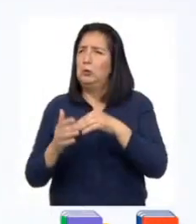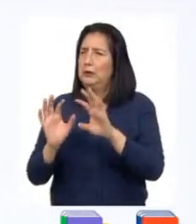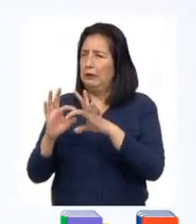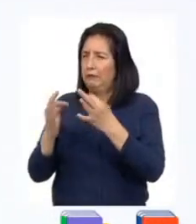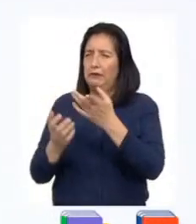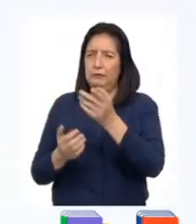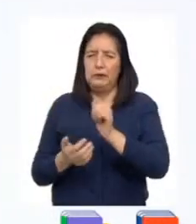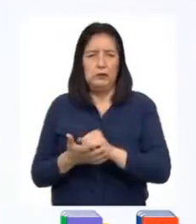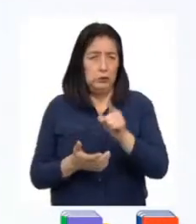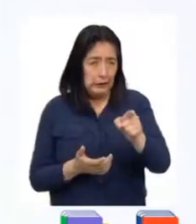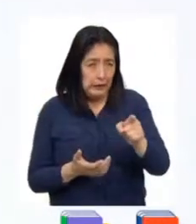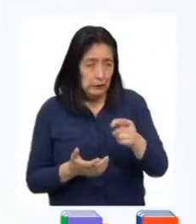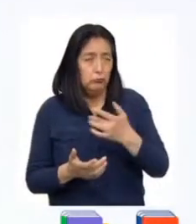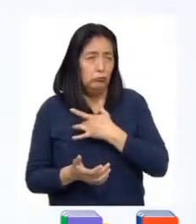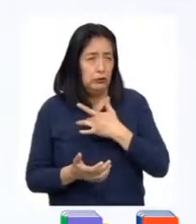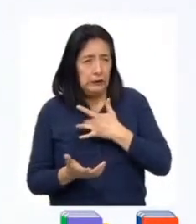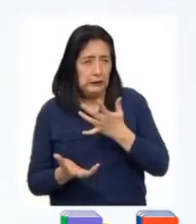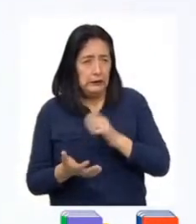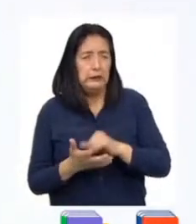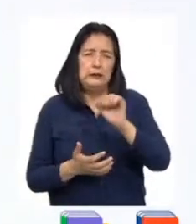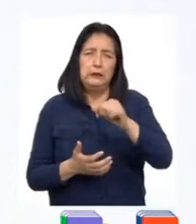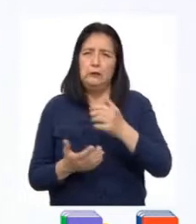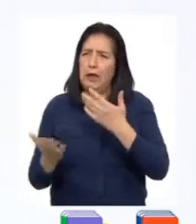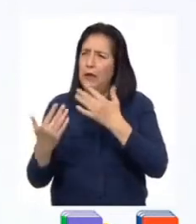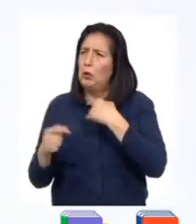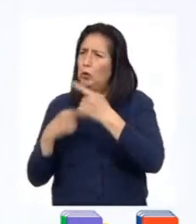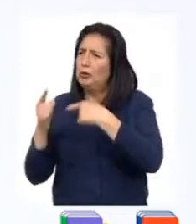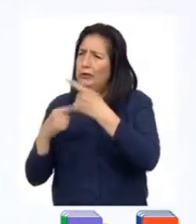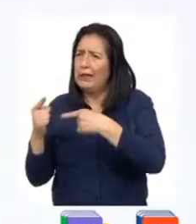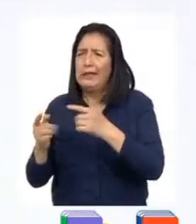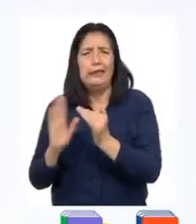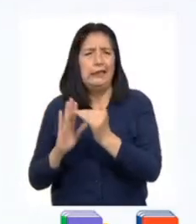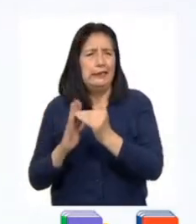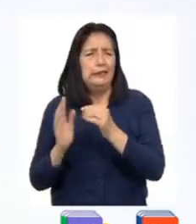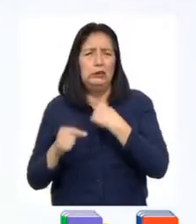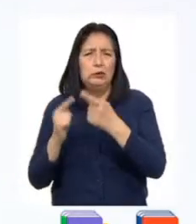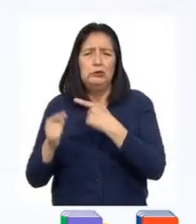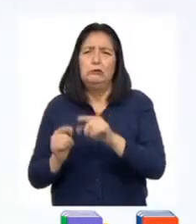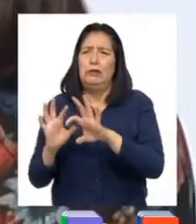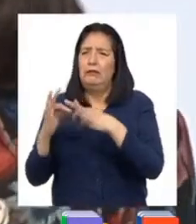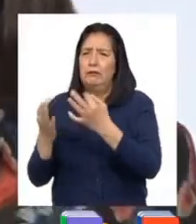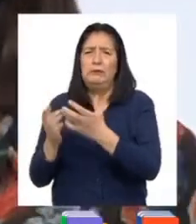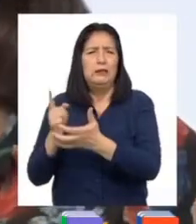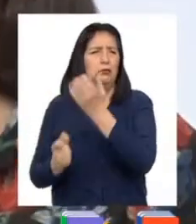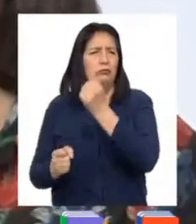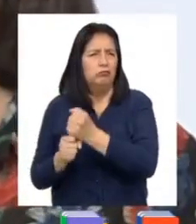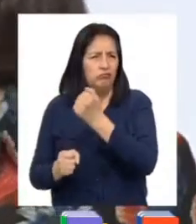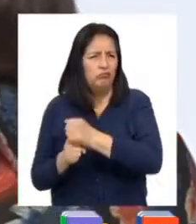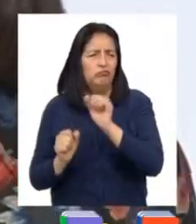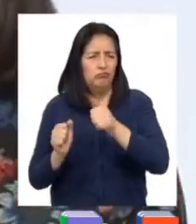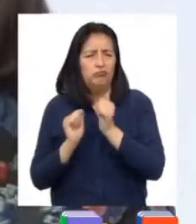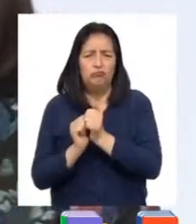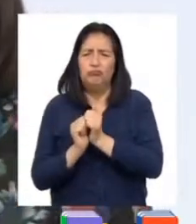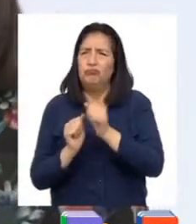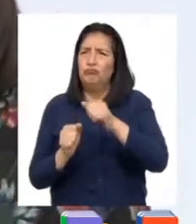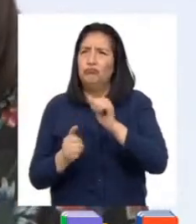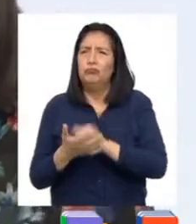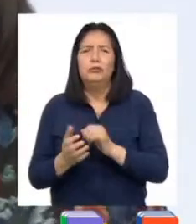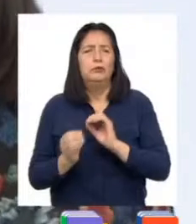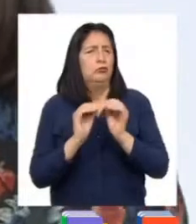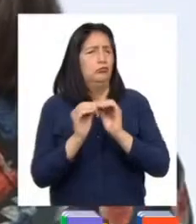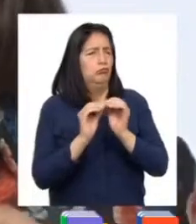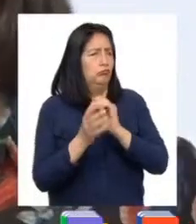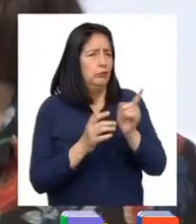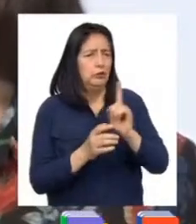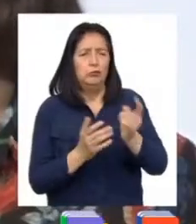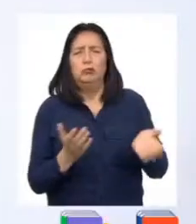Si algo así nos pasa, debemos hablar en casa lo más pronto posible con algún familiar de confianza y juntos establecer alguna medida para que